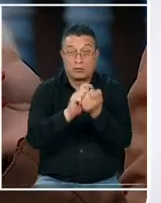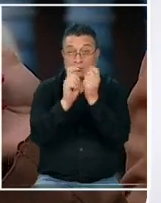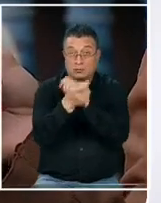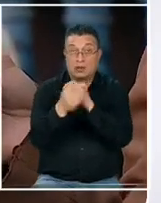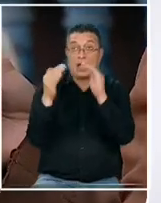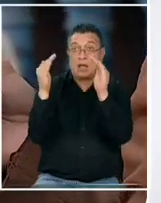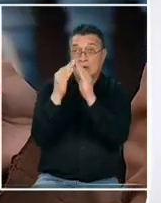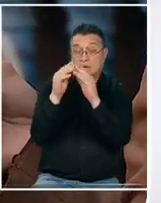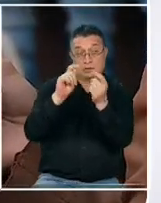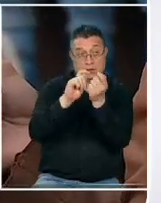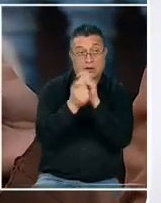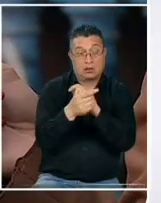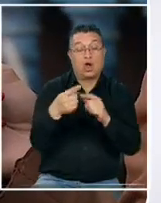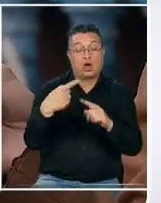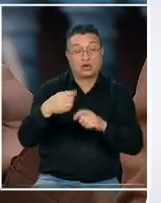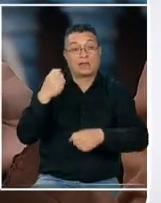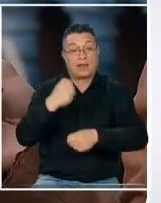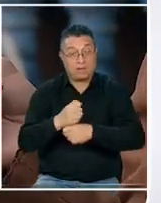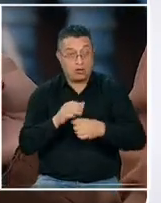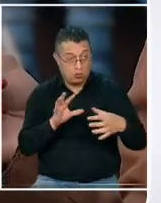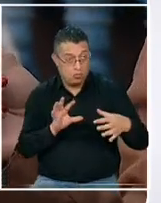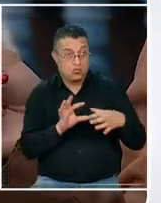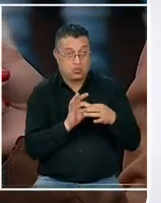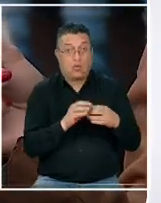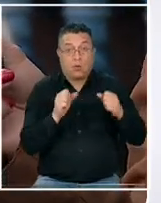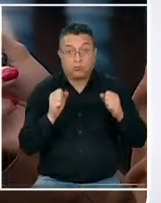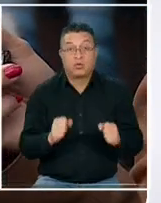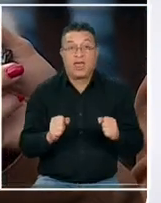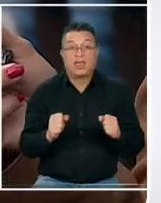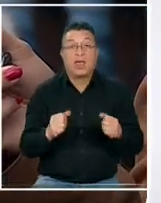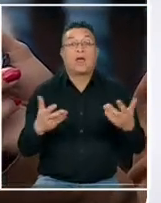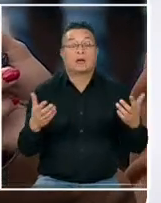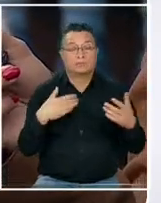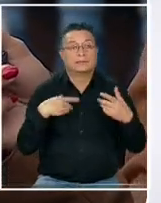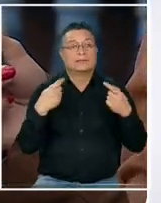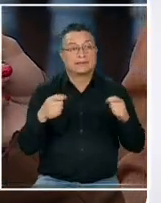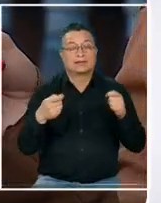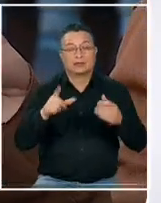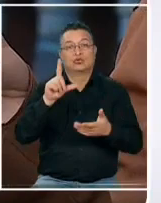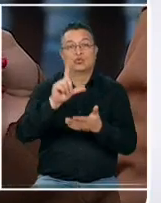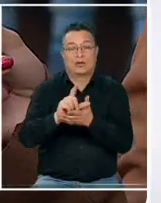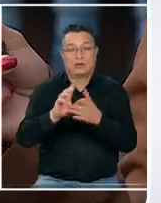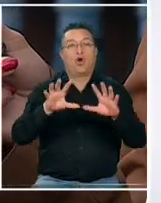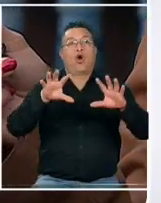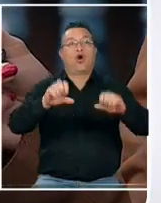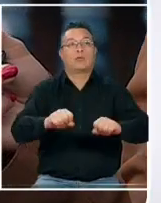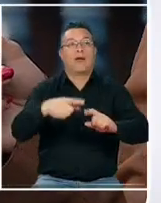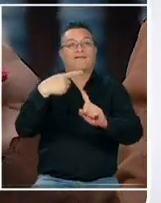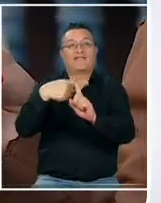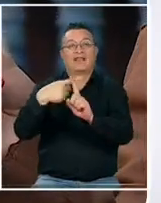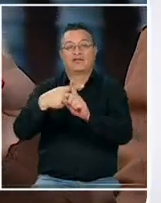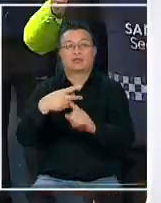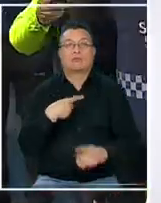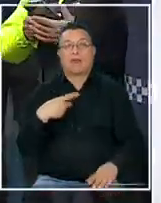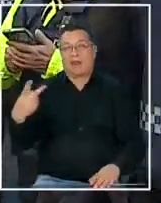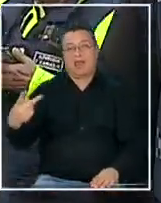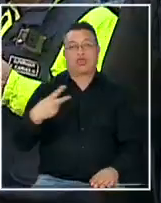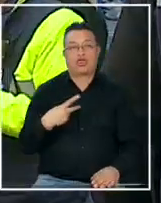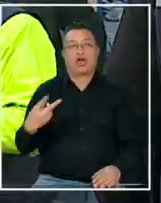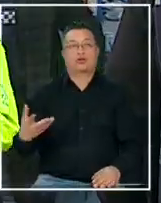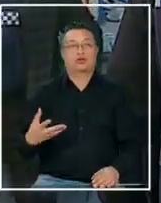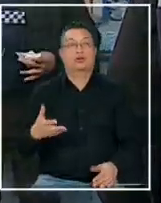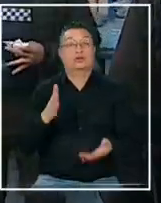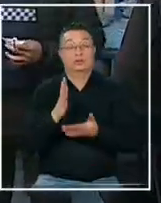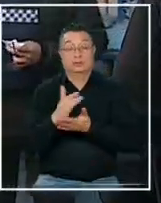casa y hacer a lo mejor otro trabajo en conjunto tratando de ocupar este espacio y que también sea beneficioso para ambas partes el